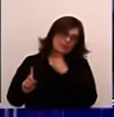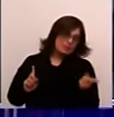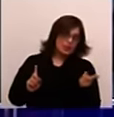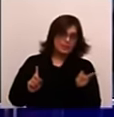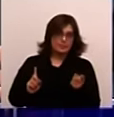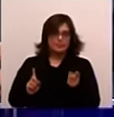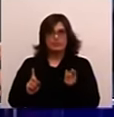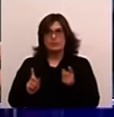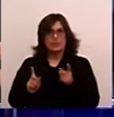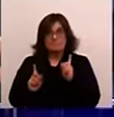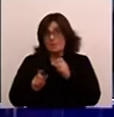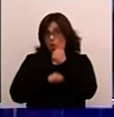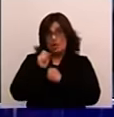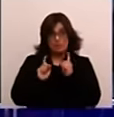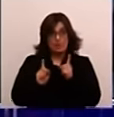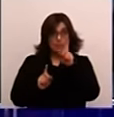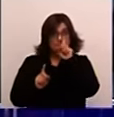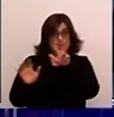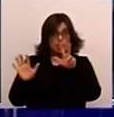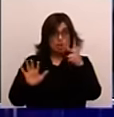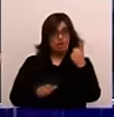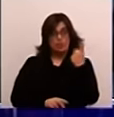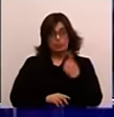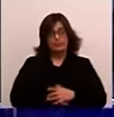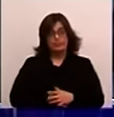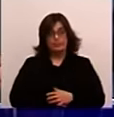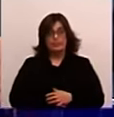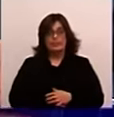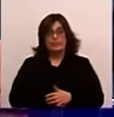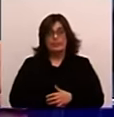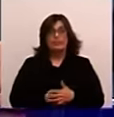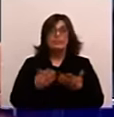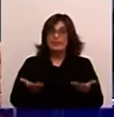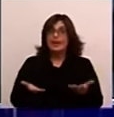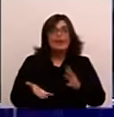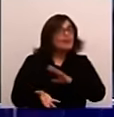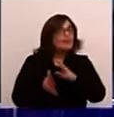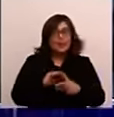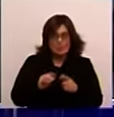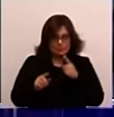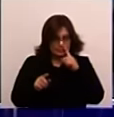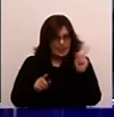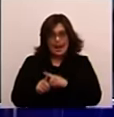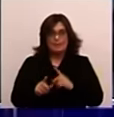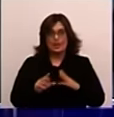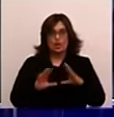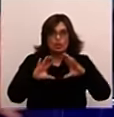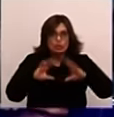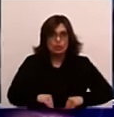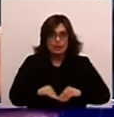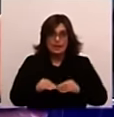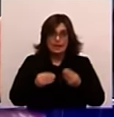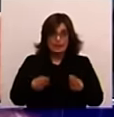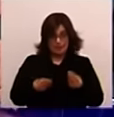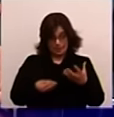No, es el mismo año. El mismo año fue. Sí, sí, sí. Entonces, de alguna forma todo sucede muy rápido, y lo que uno